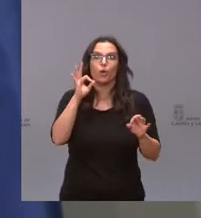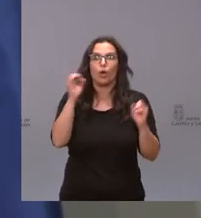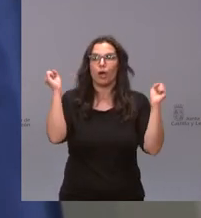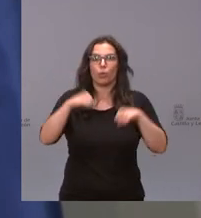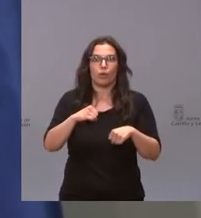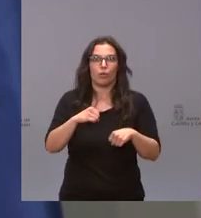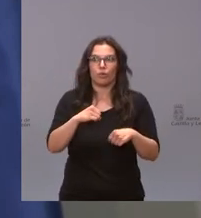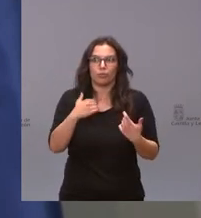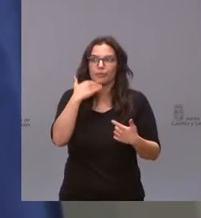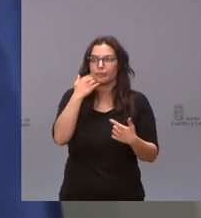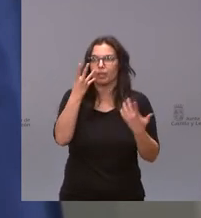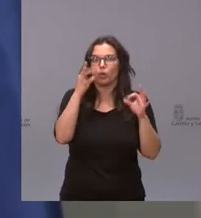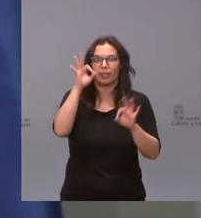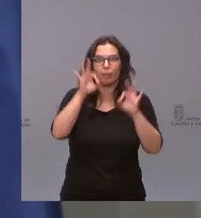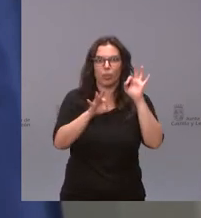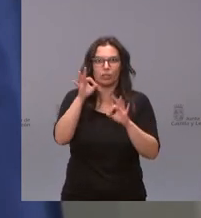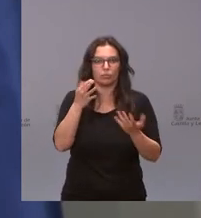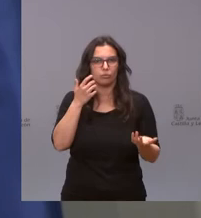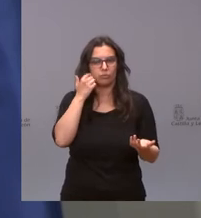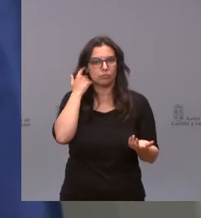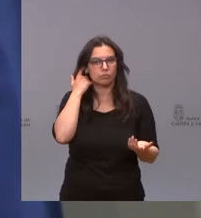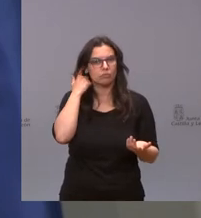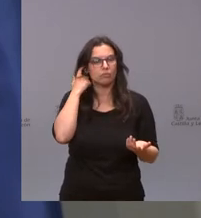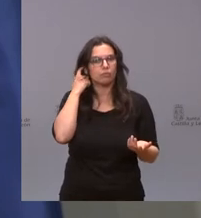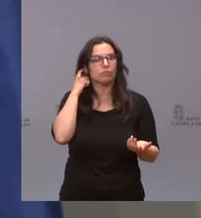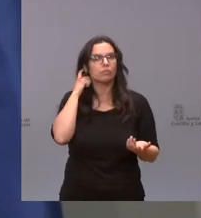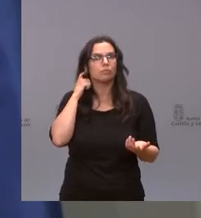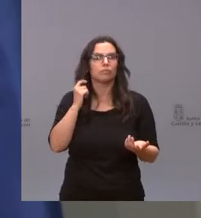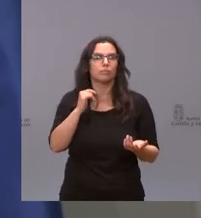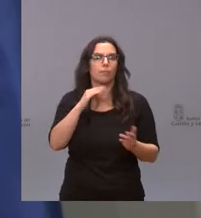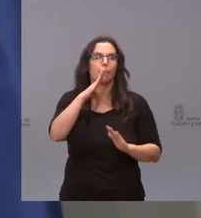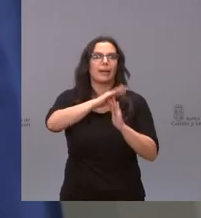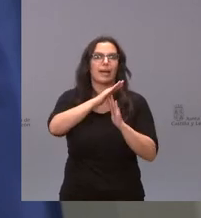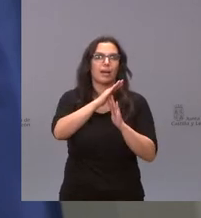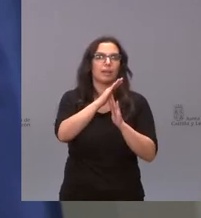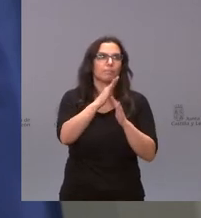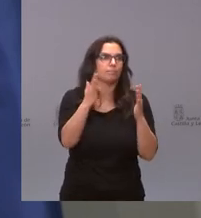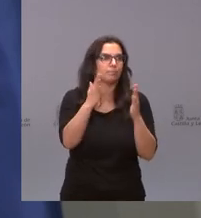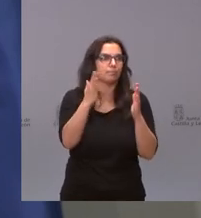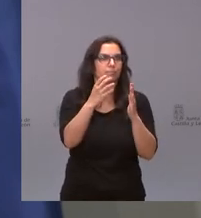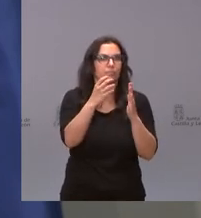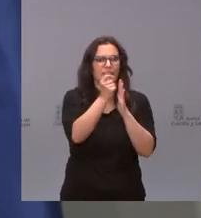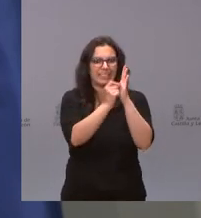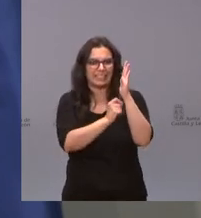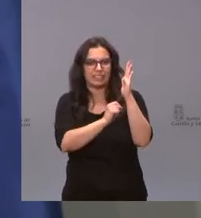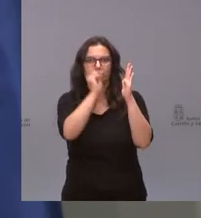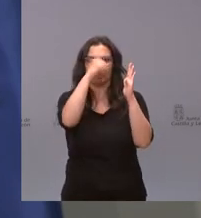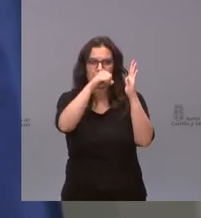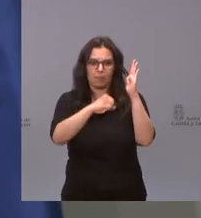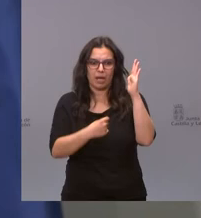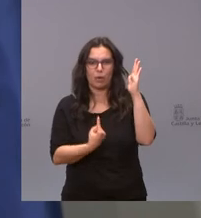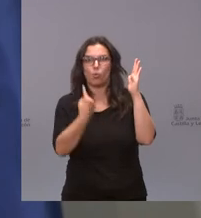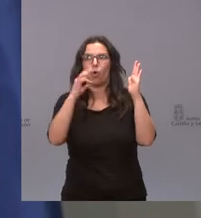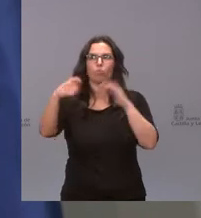% y no hay no se va a paralizar por un chantaje o por el